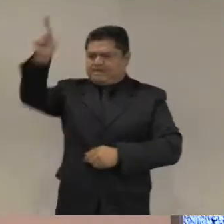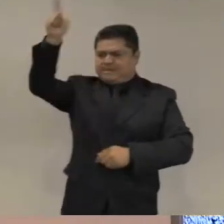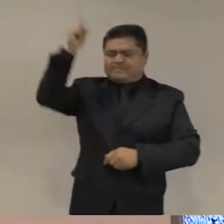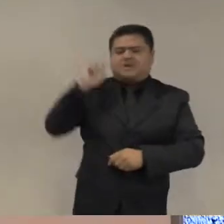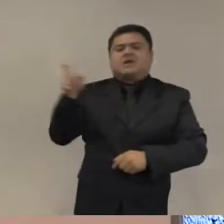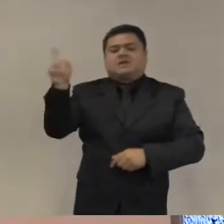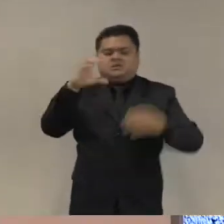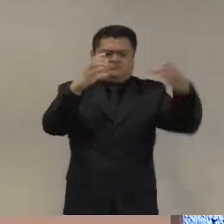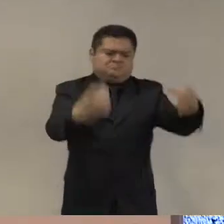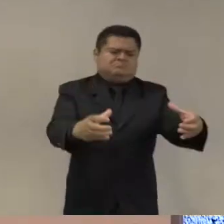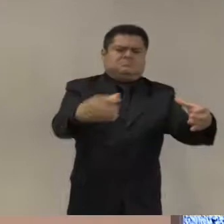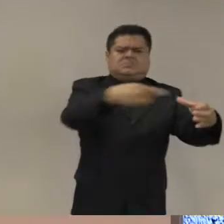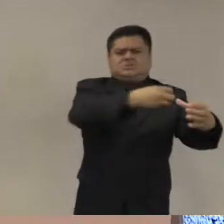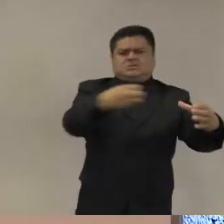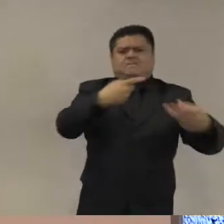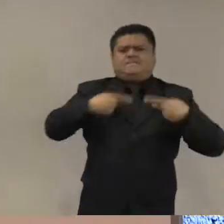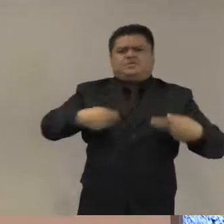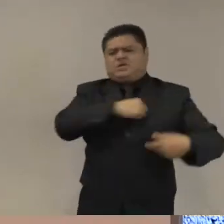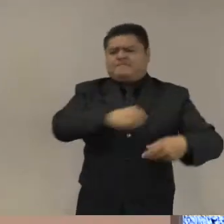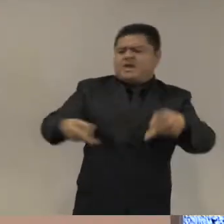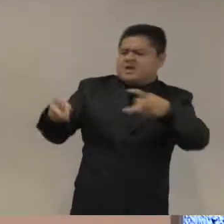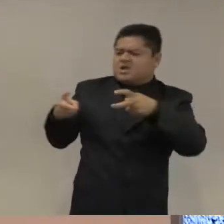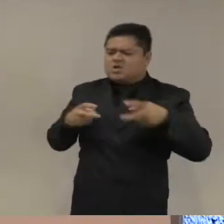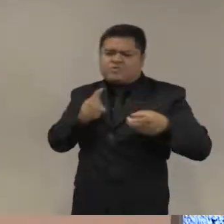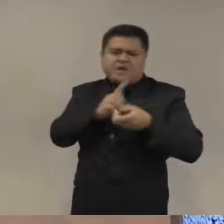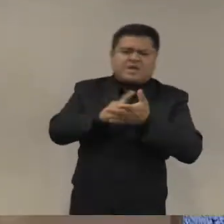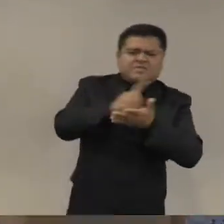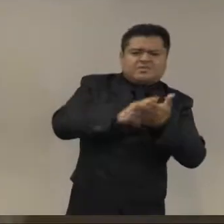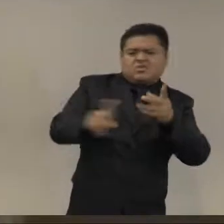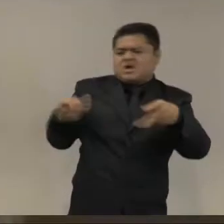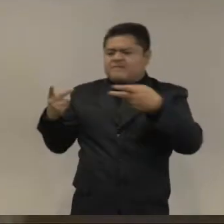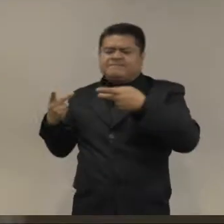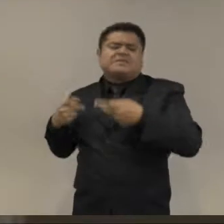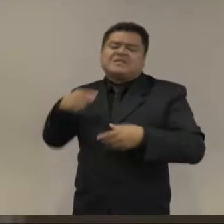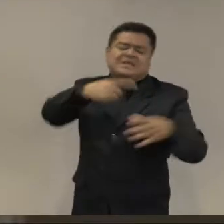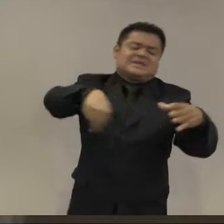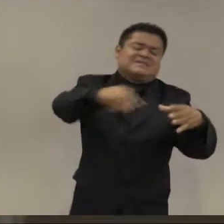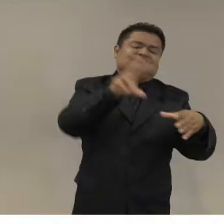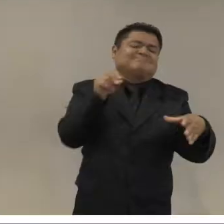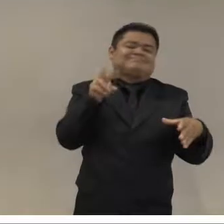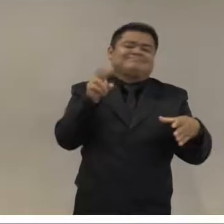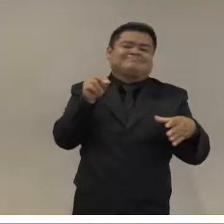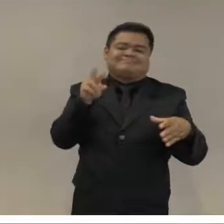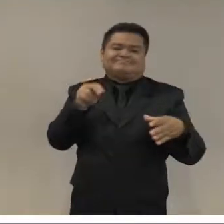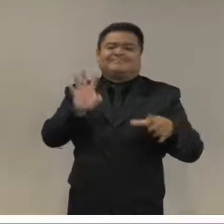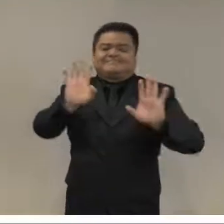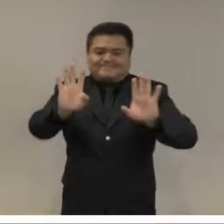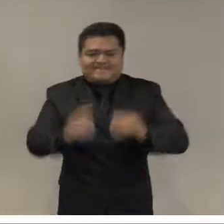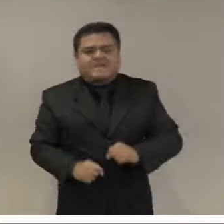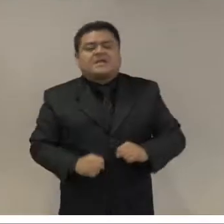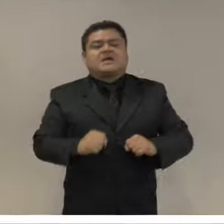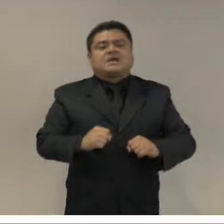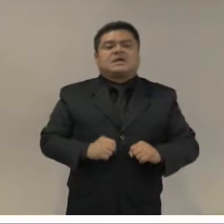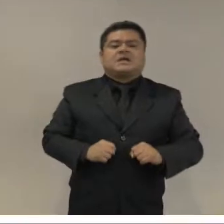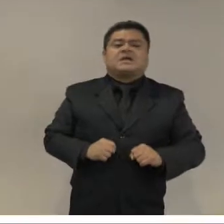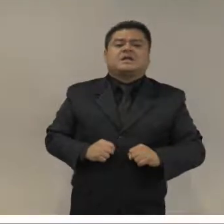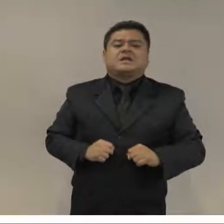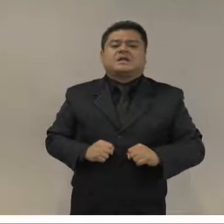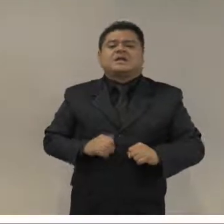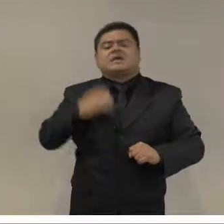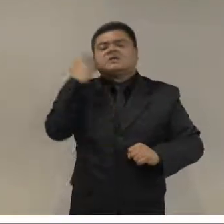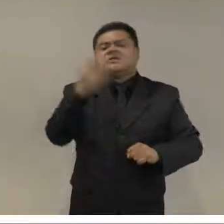Pues, ¿por qué me preocupa esta tendencia? Hay varias razones. Primero, parece ser el fin de una